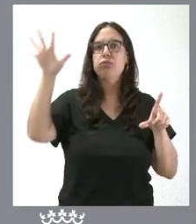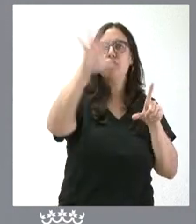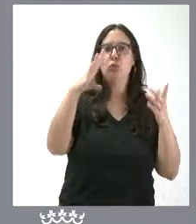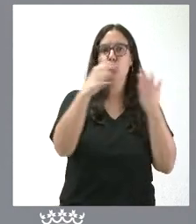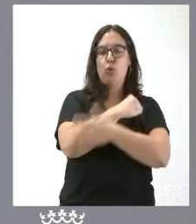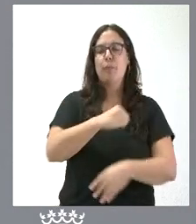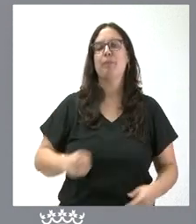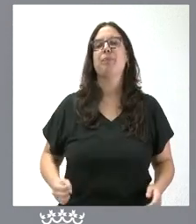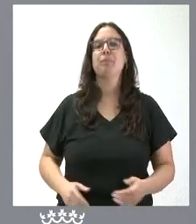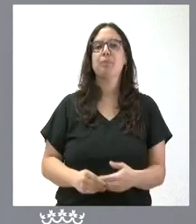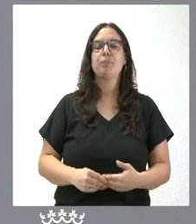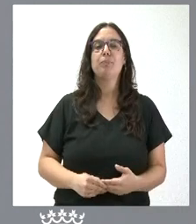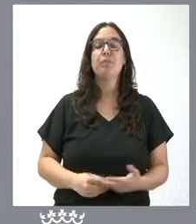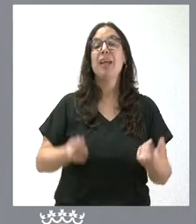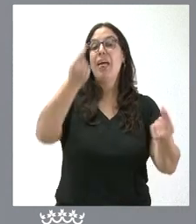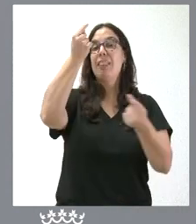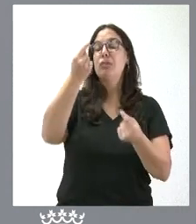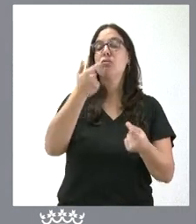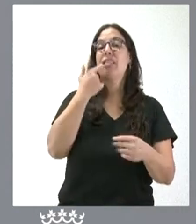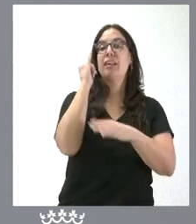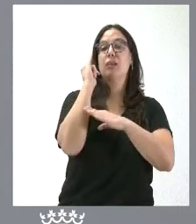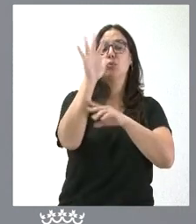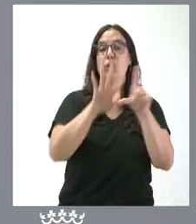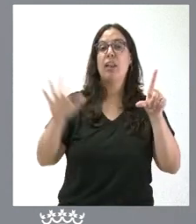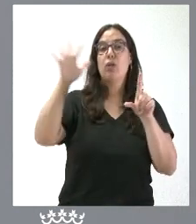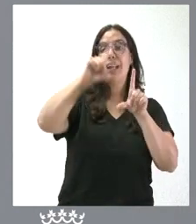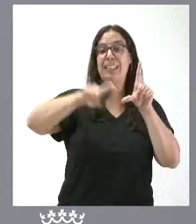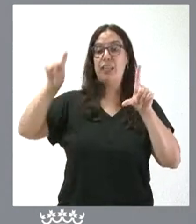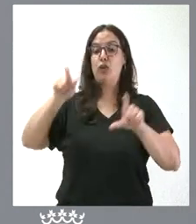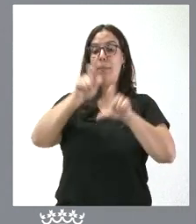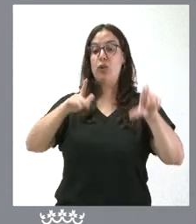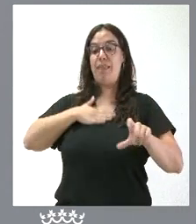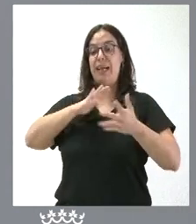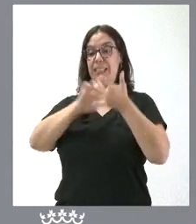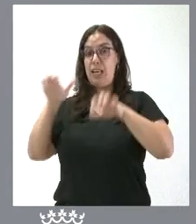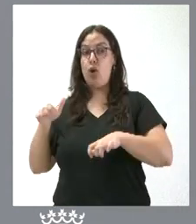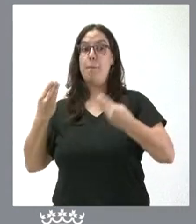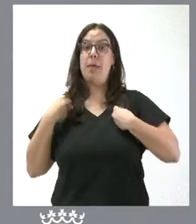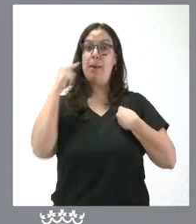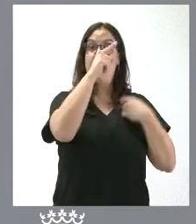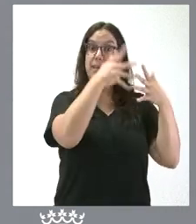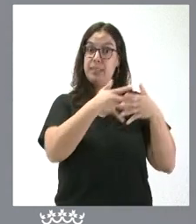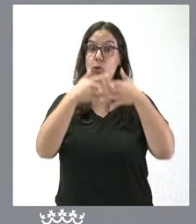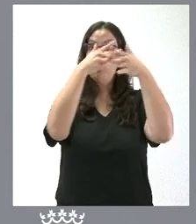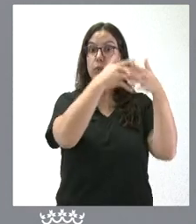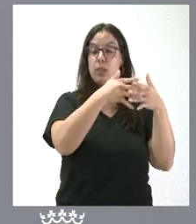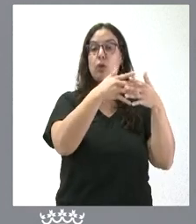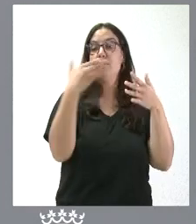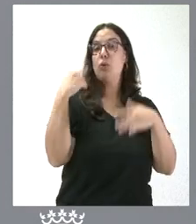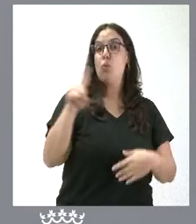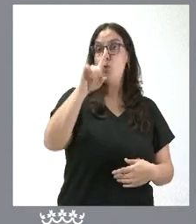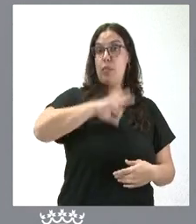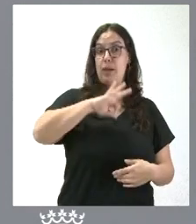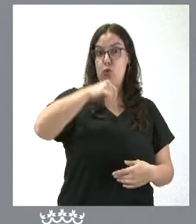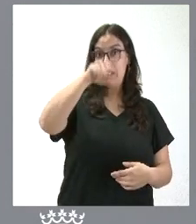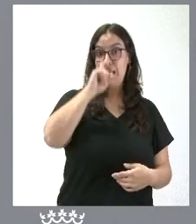Según datos del Instituto Nacional de Estadística, el número de ciudadanos de Castilla y León residentes en Estados Unidos a fecha 1 de enero de este